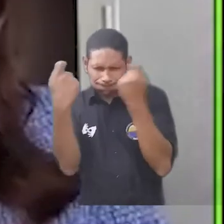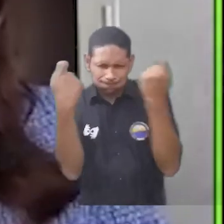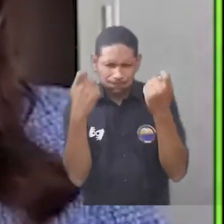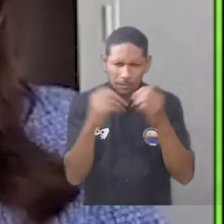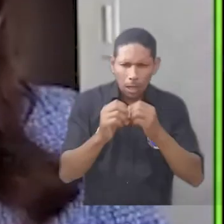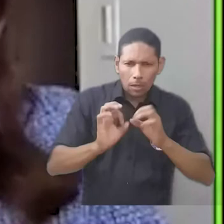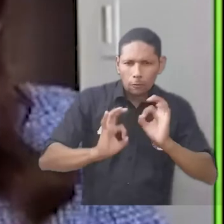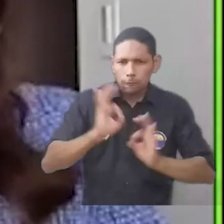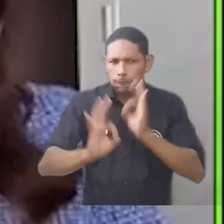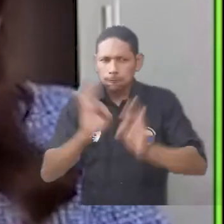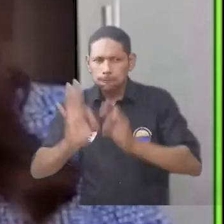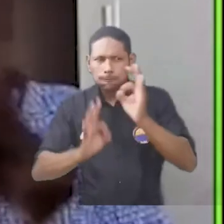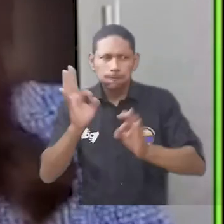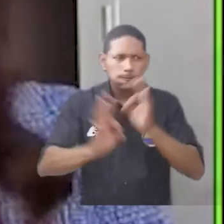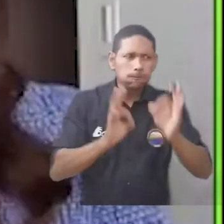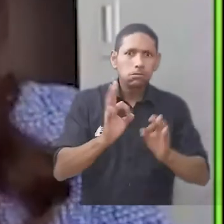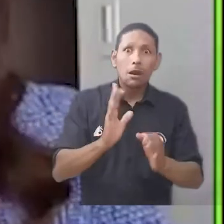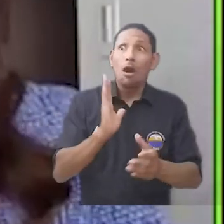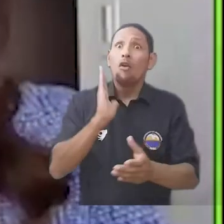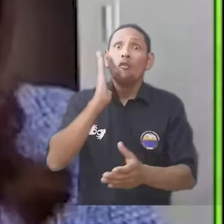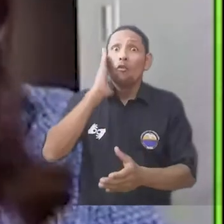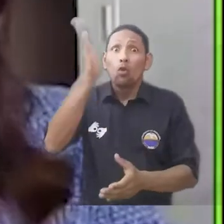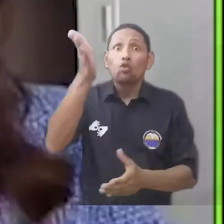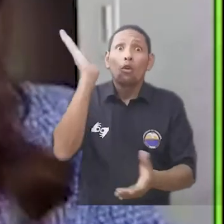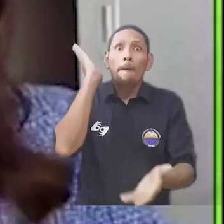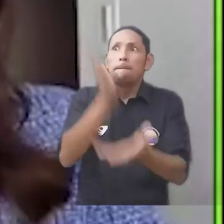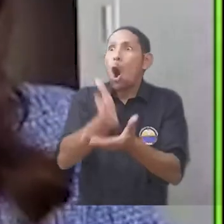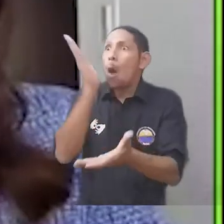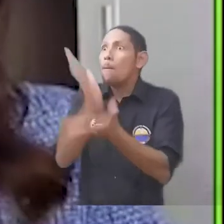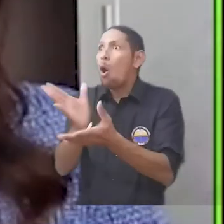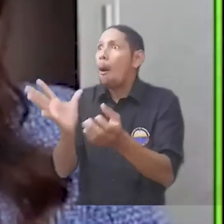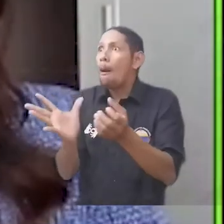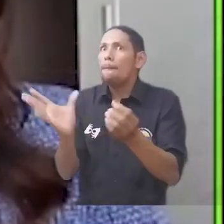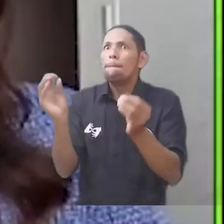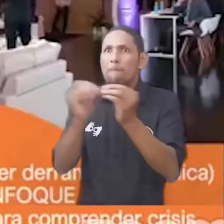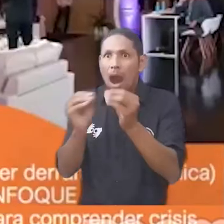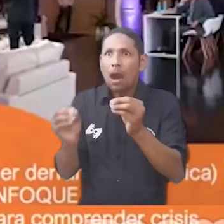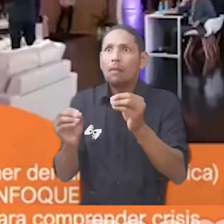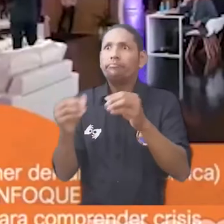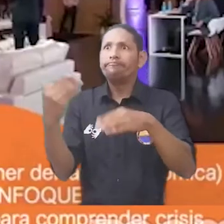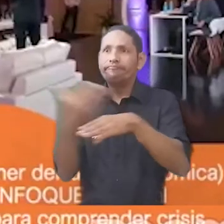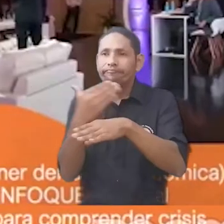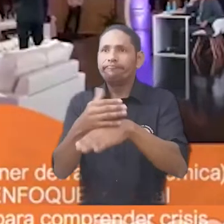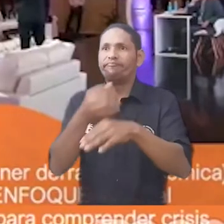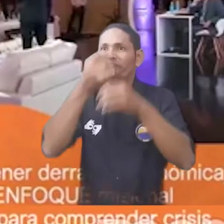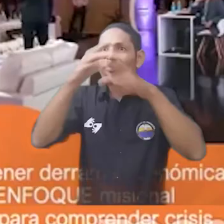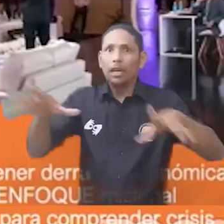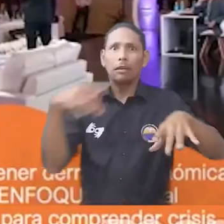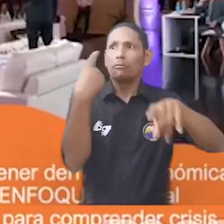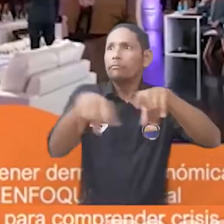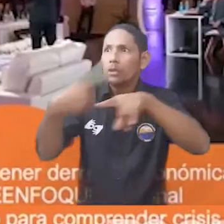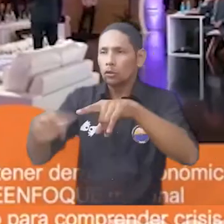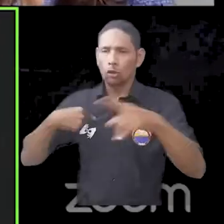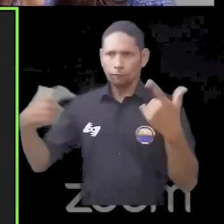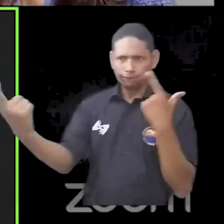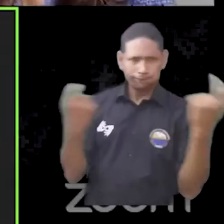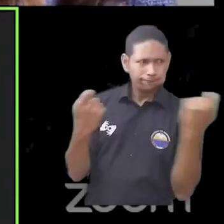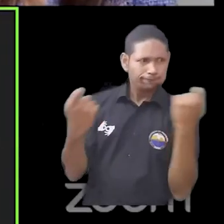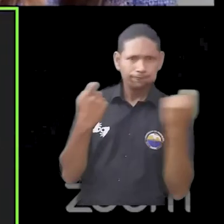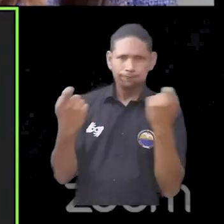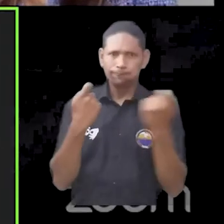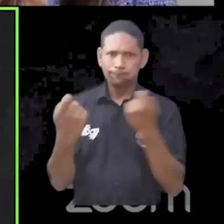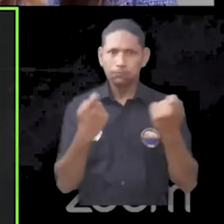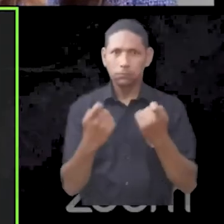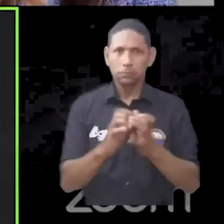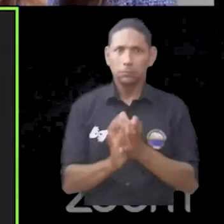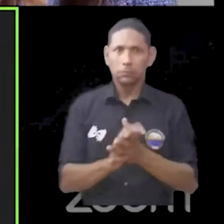futuras contingencias a partir de las lecciones aprendidas. Este espacio académico contó con la moderación y